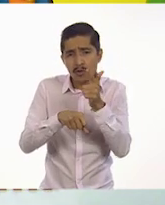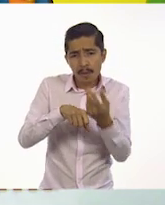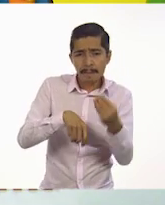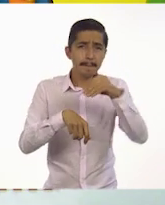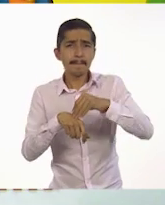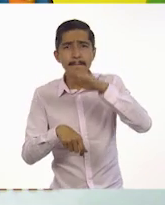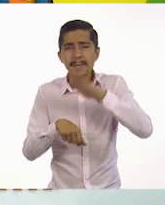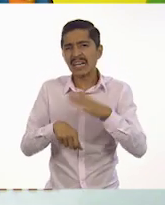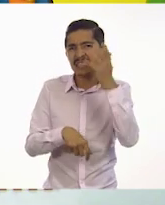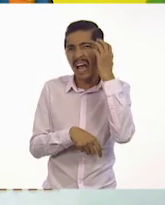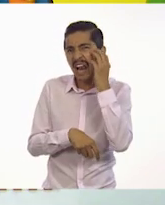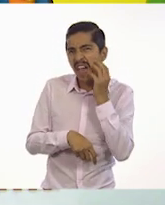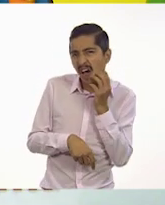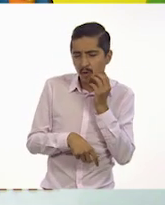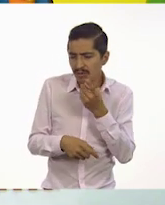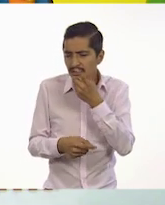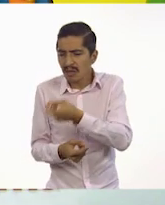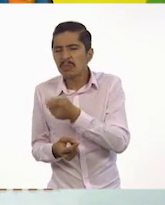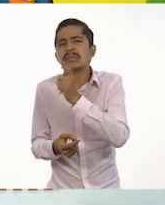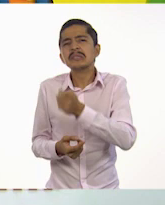leona si ustedes fueran el león?